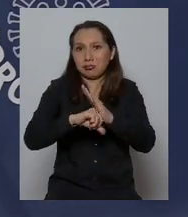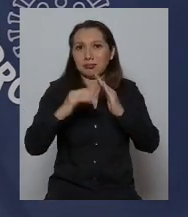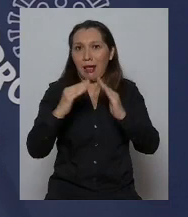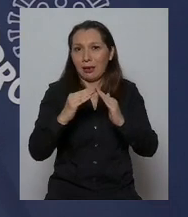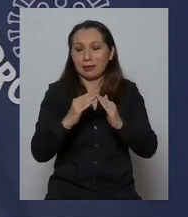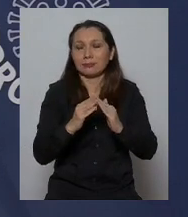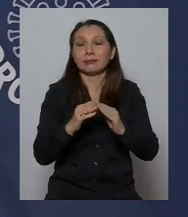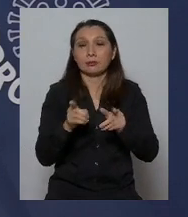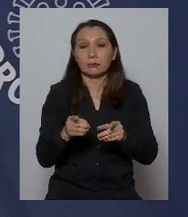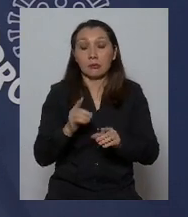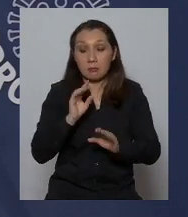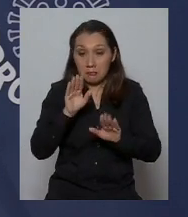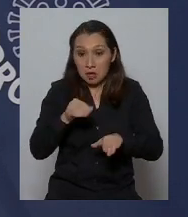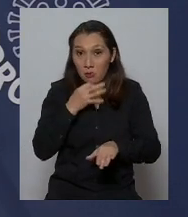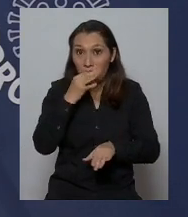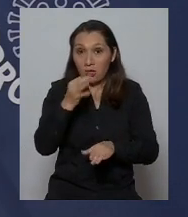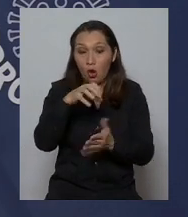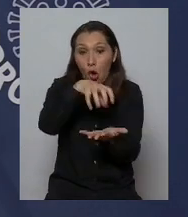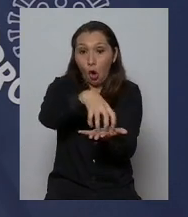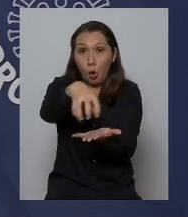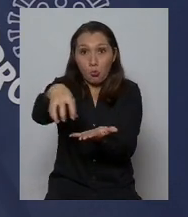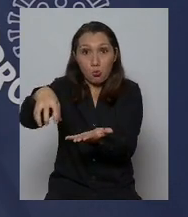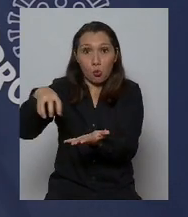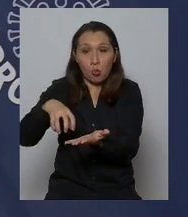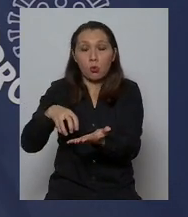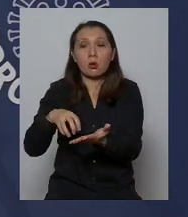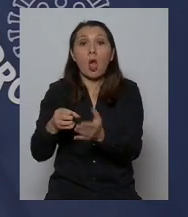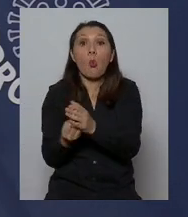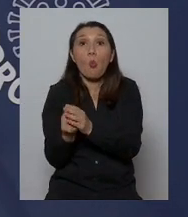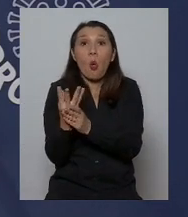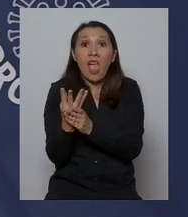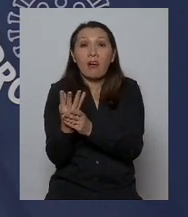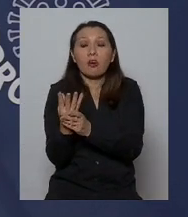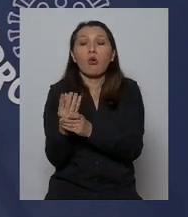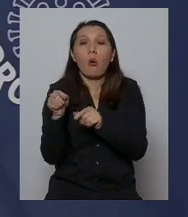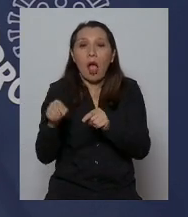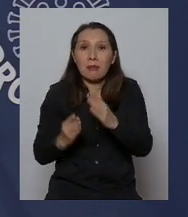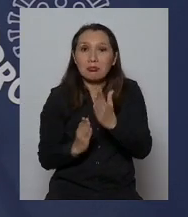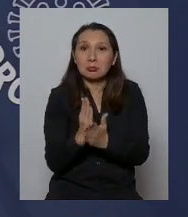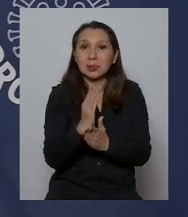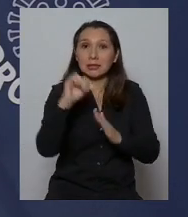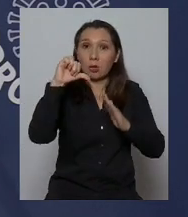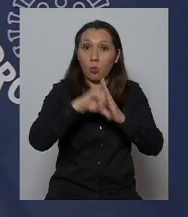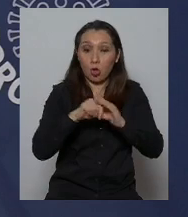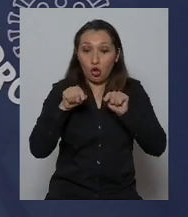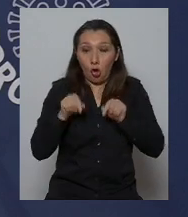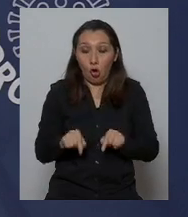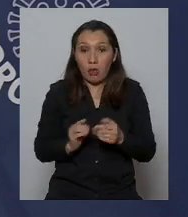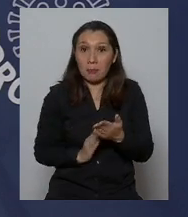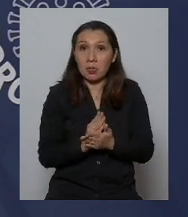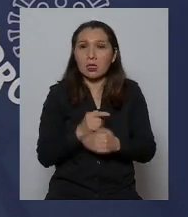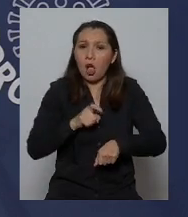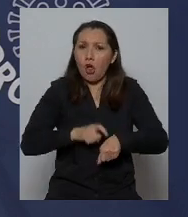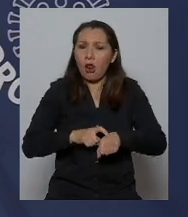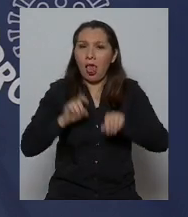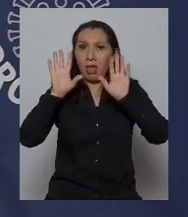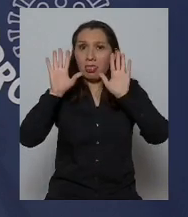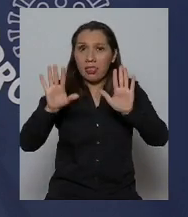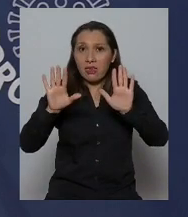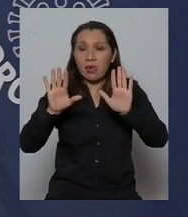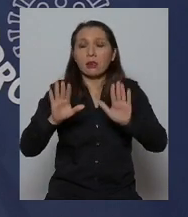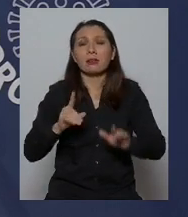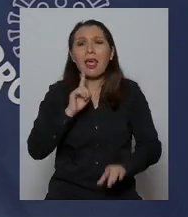como se dijo las comunas que ingresan a cuarentena a partir del día de hoy a las 22 horas